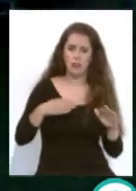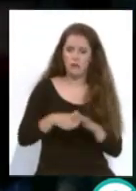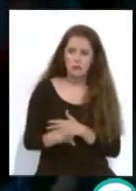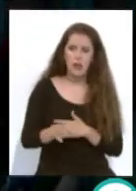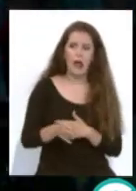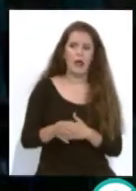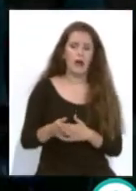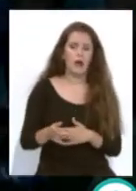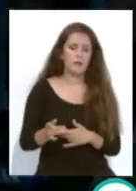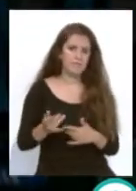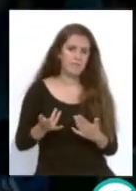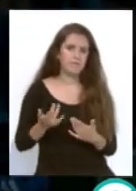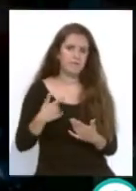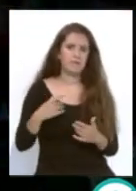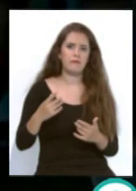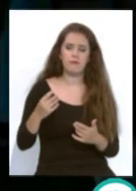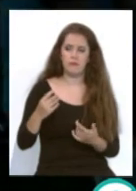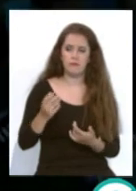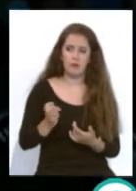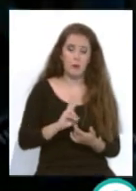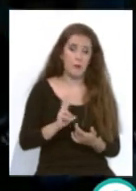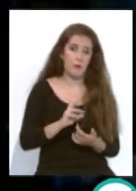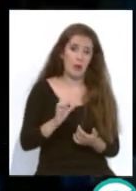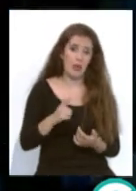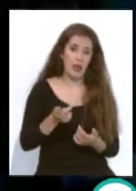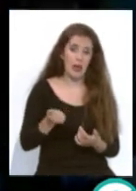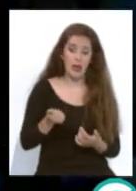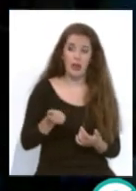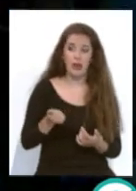Seth Vega, justamente